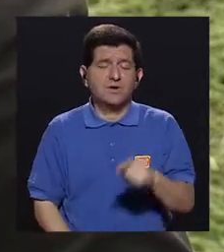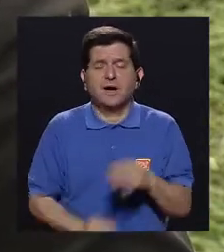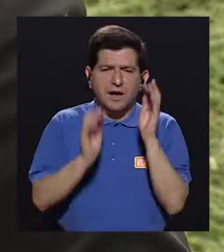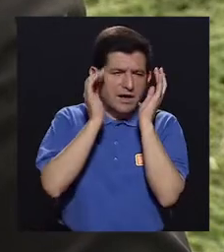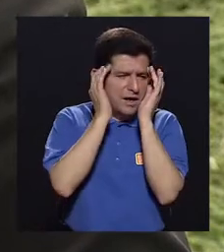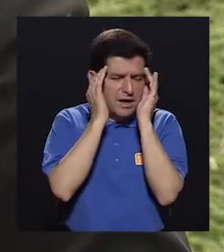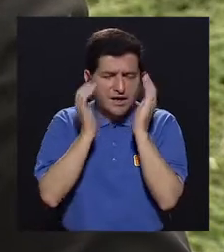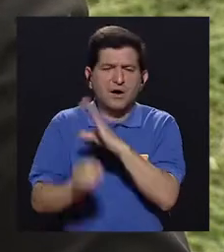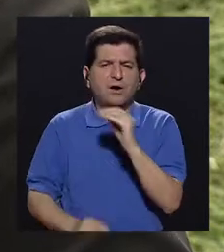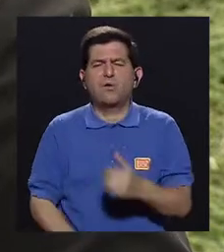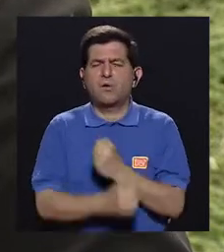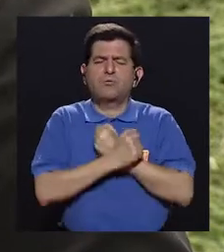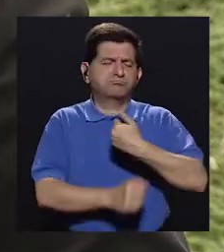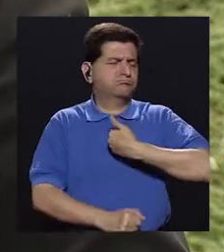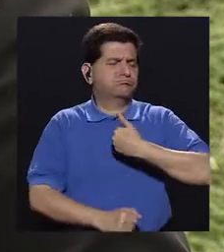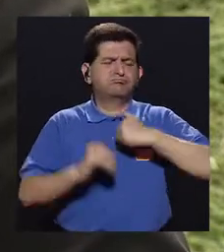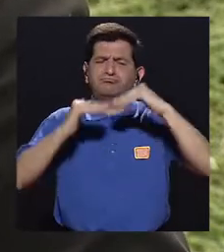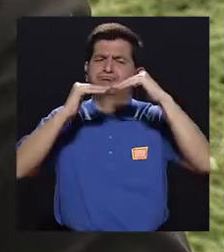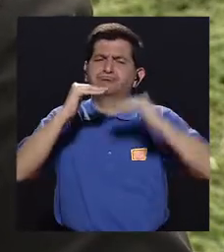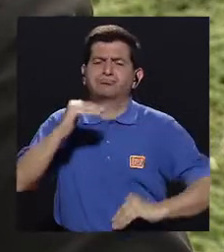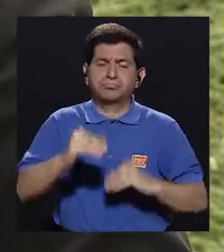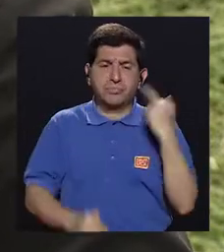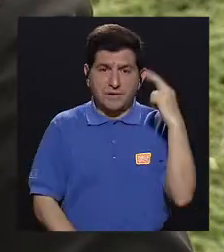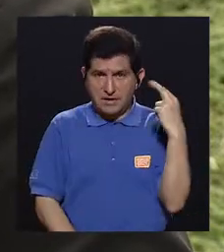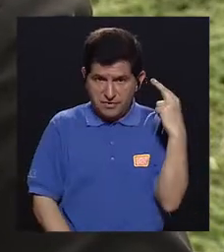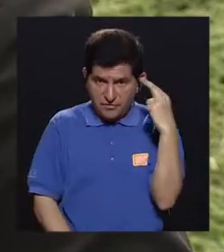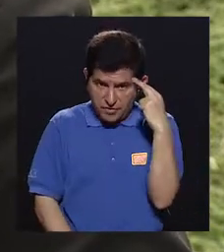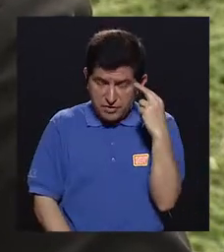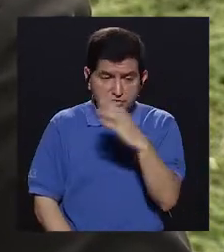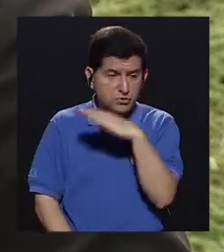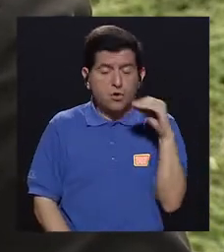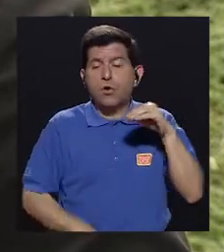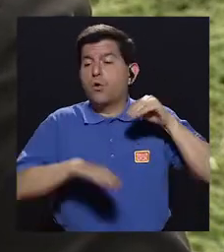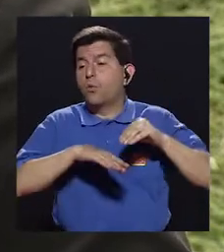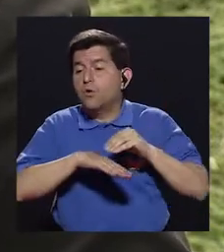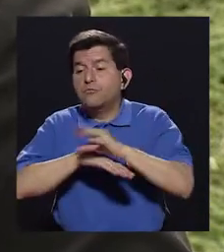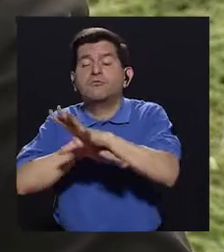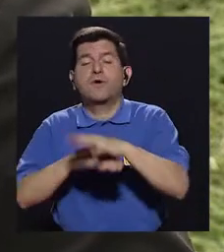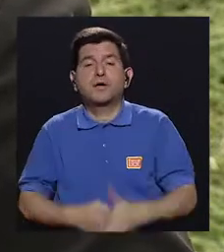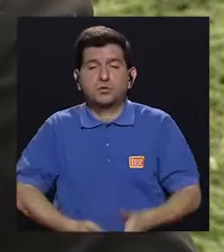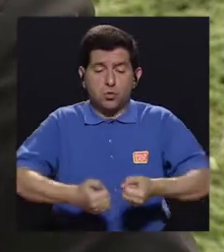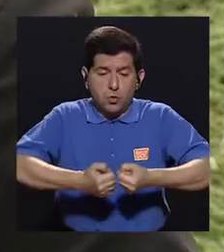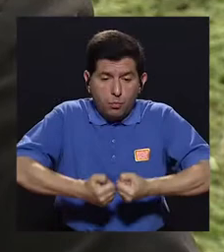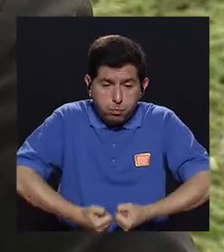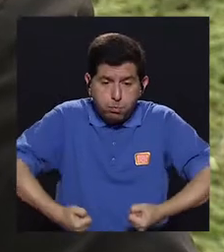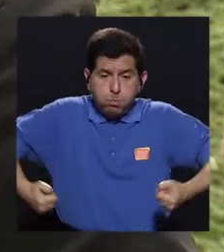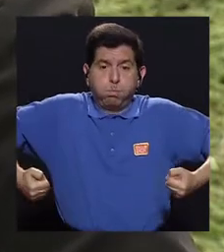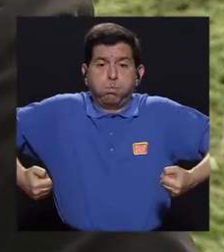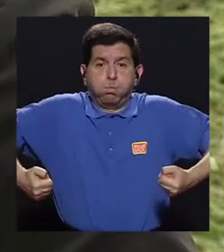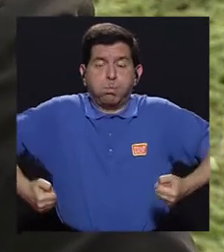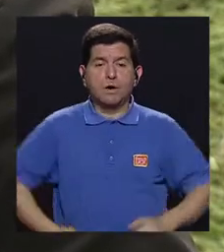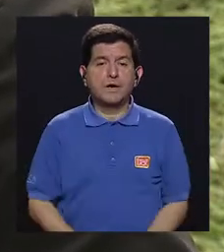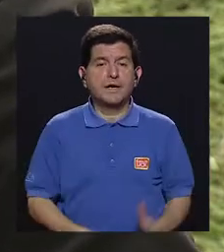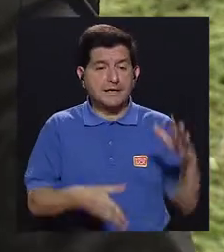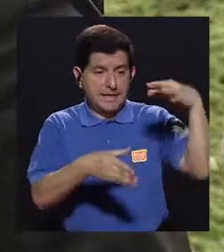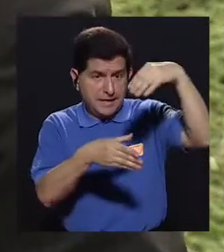autoestima. Entonces las causas o más bien las consecuencias de la obesidad incorporan